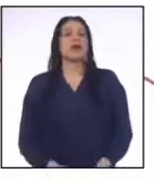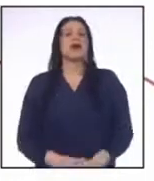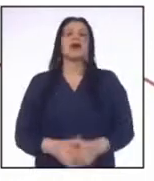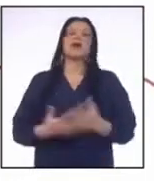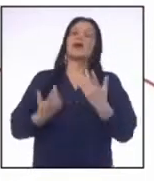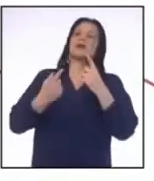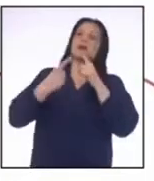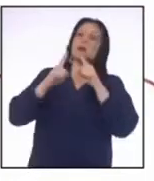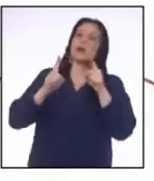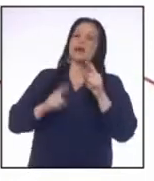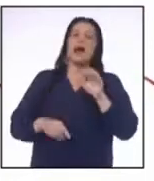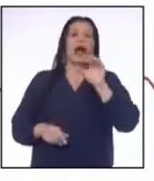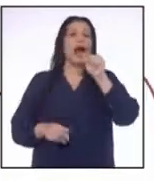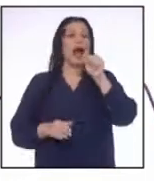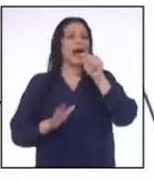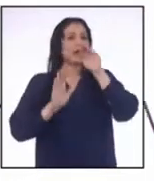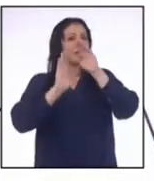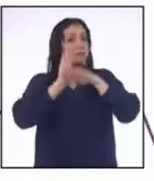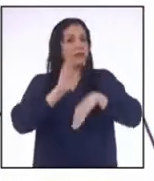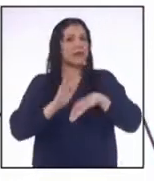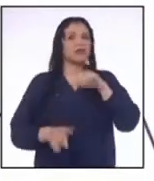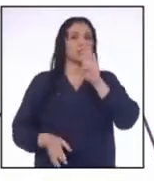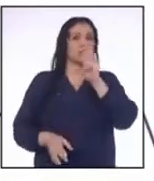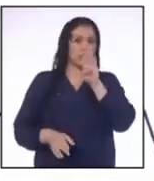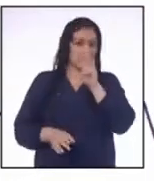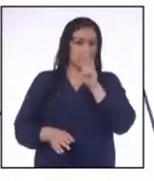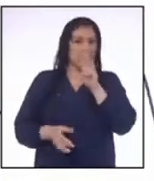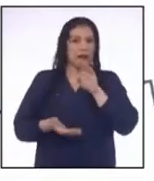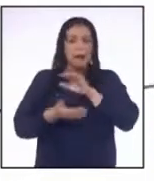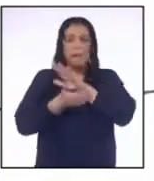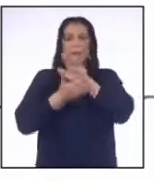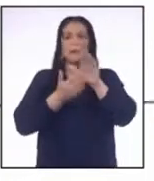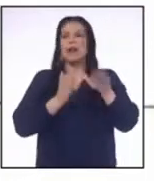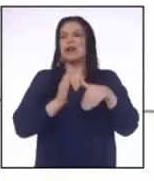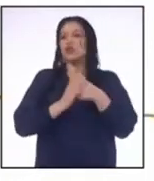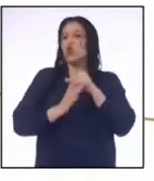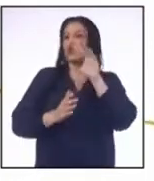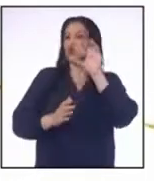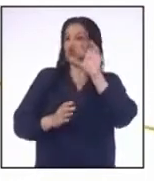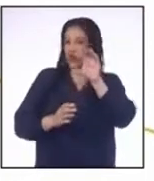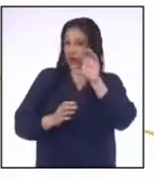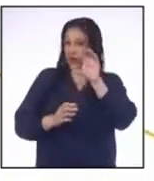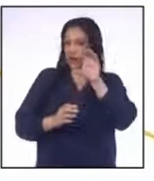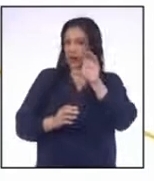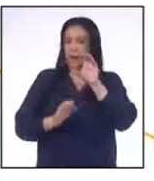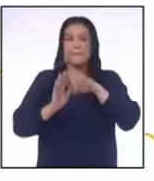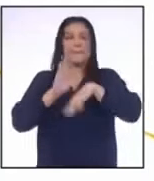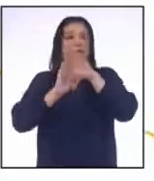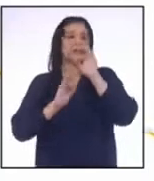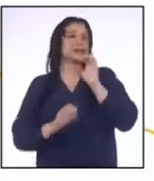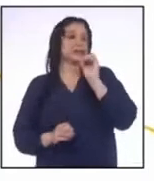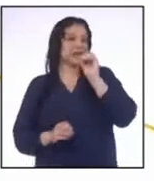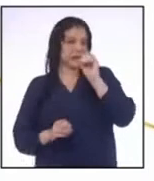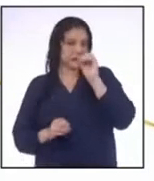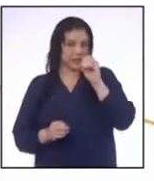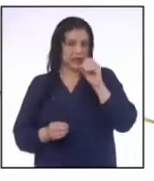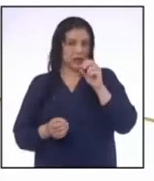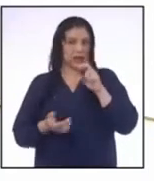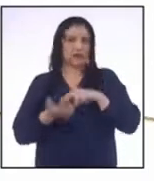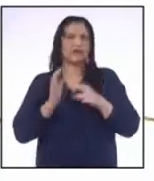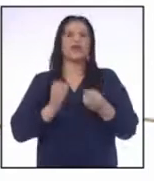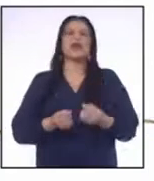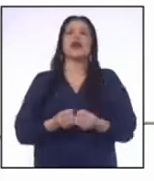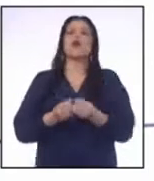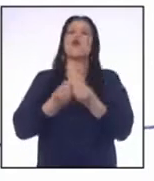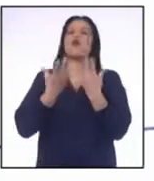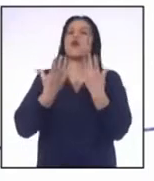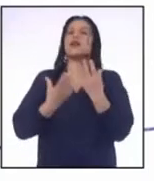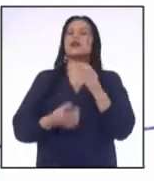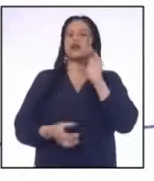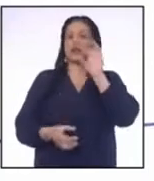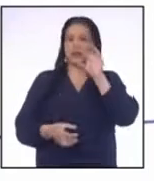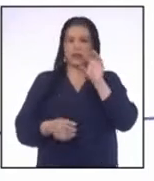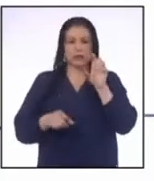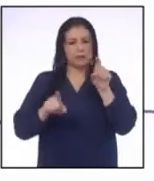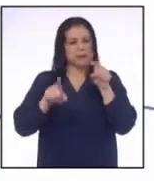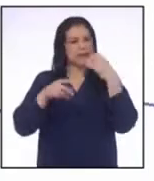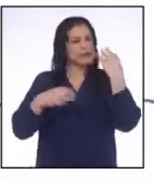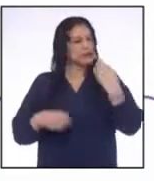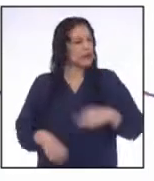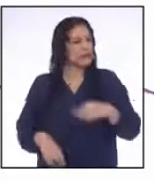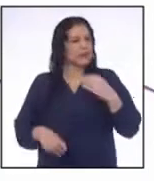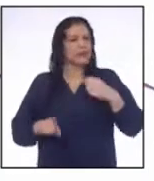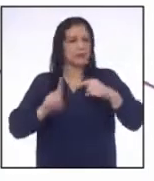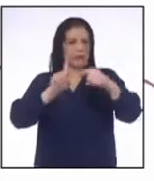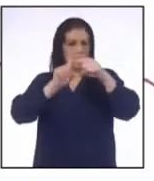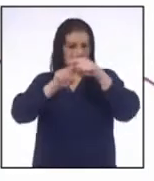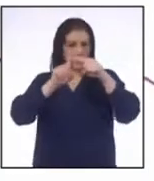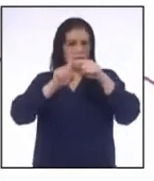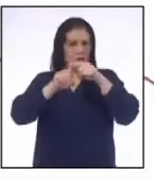desigualdad A es menor que B Para todo C mayor que 0 Es decir, el valor de C siempre debe ser positivo